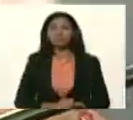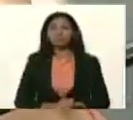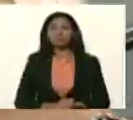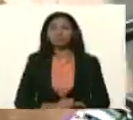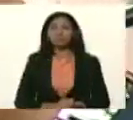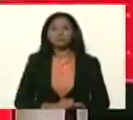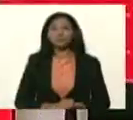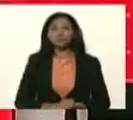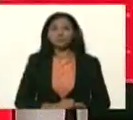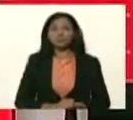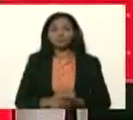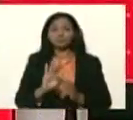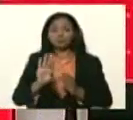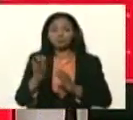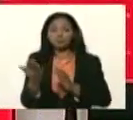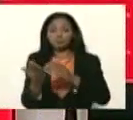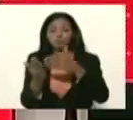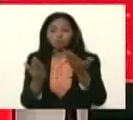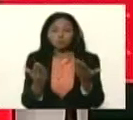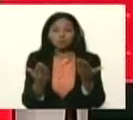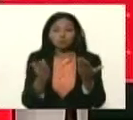folleto que tiene todo ve